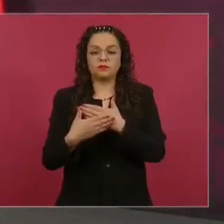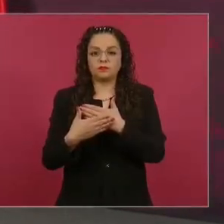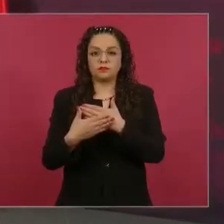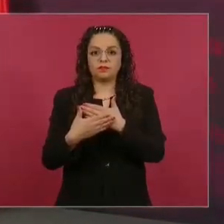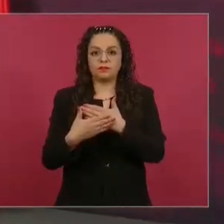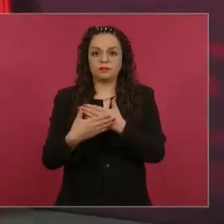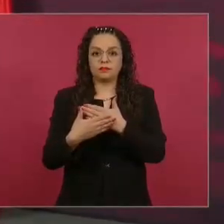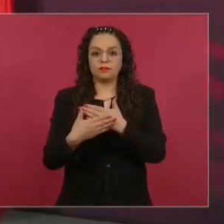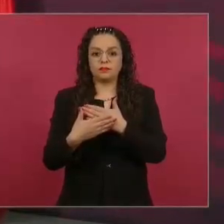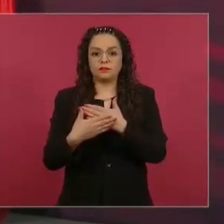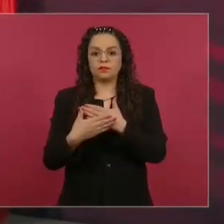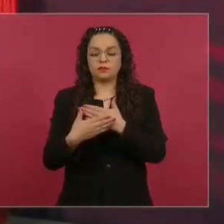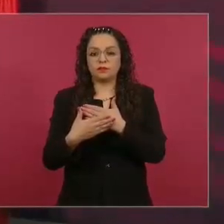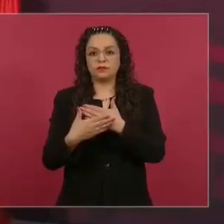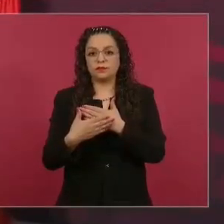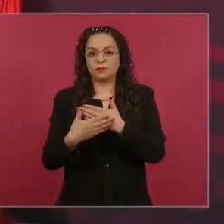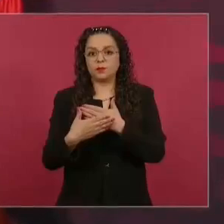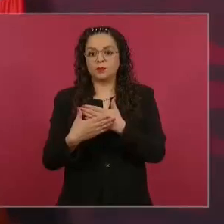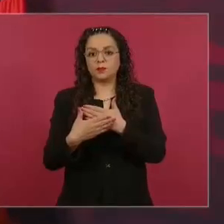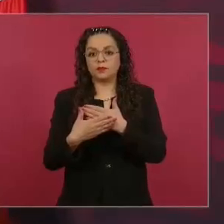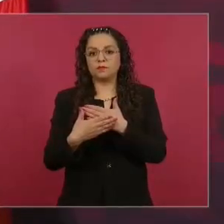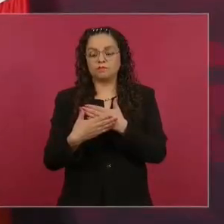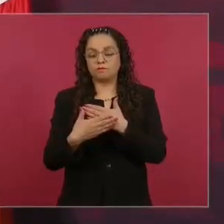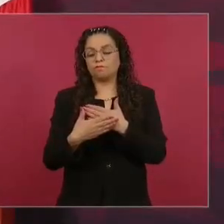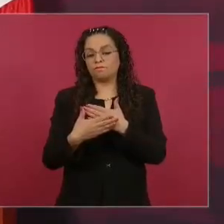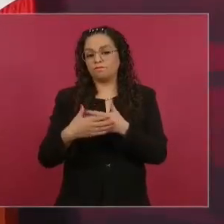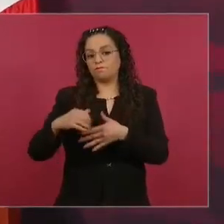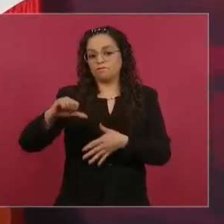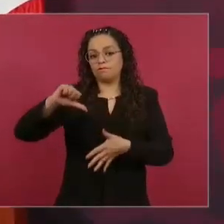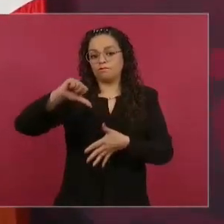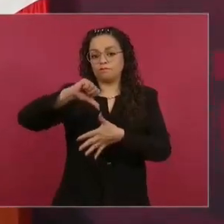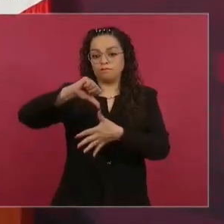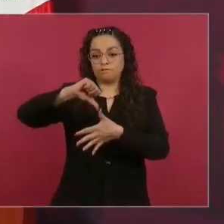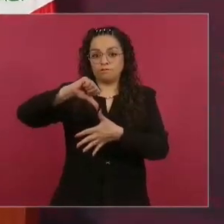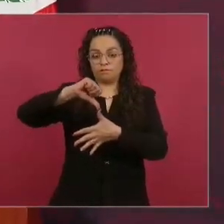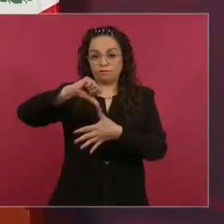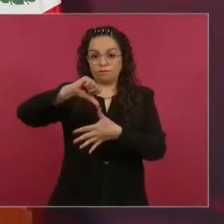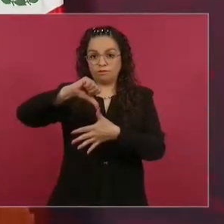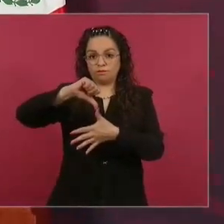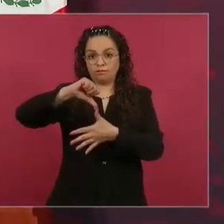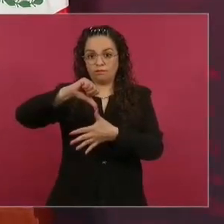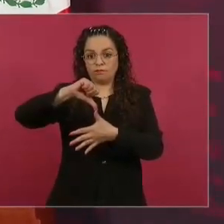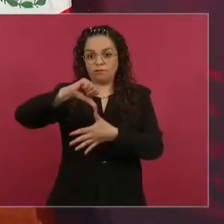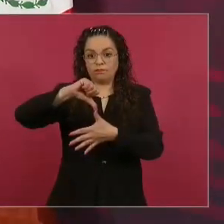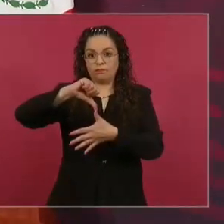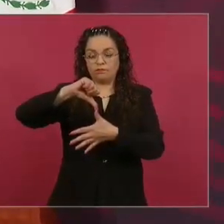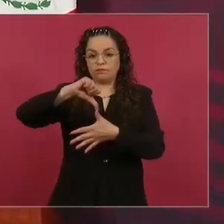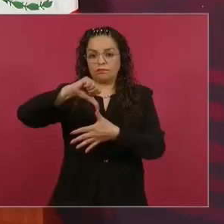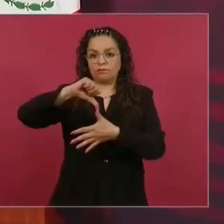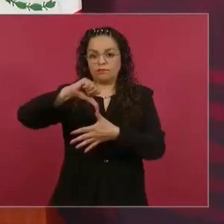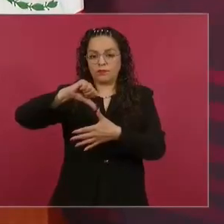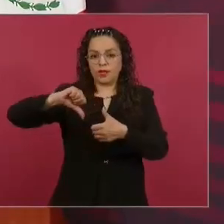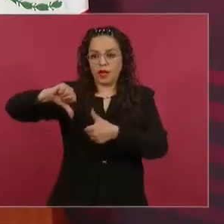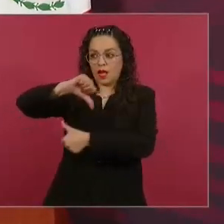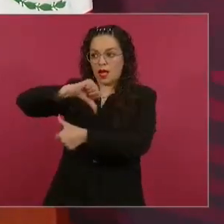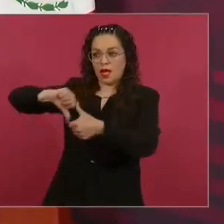de Centroamérica, de América Latina, del Caribe,